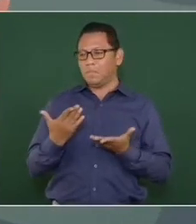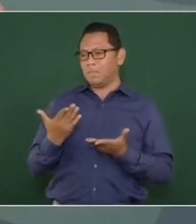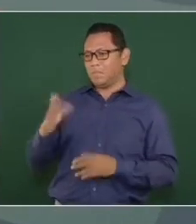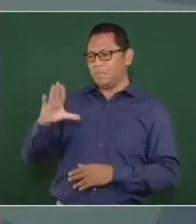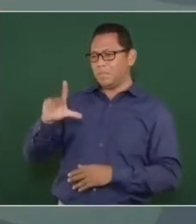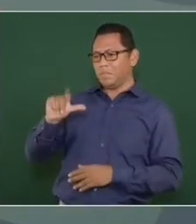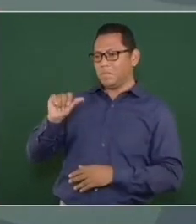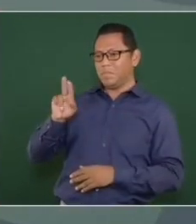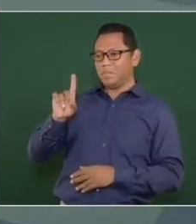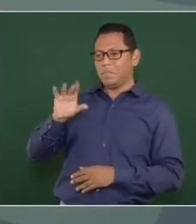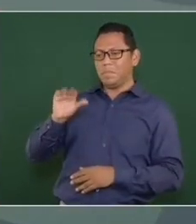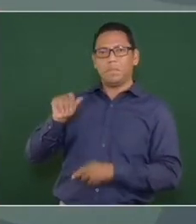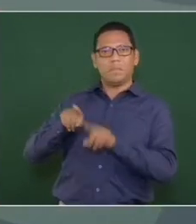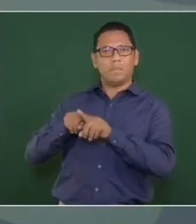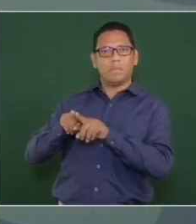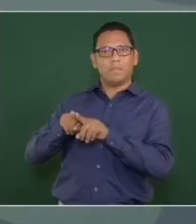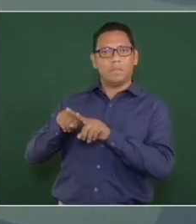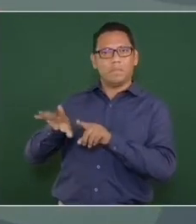Claudia es mi hermana.